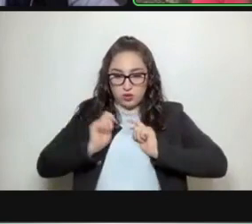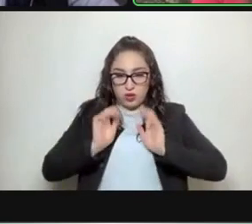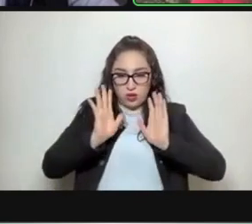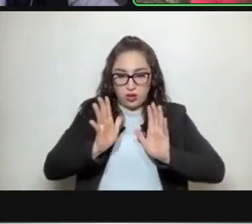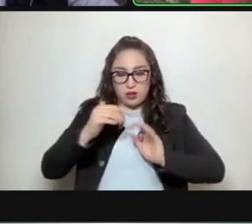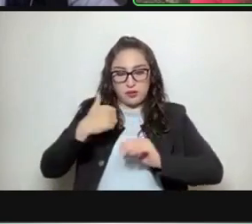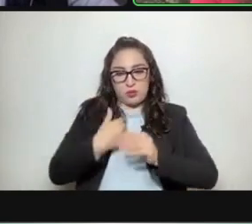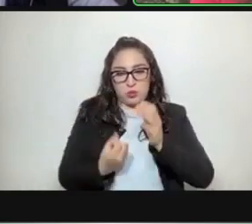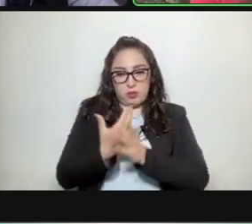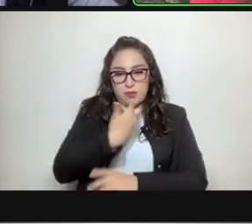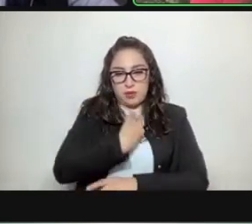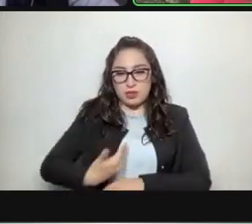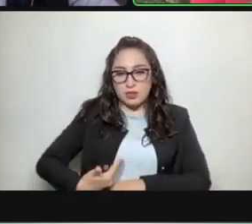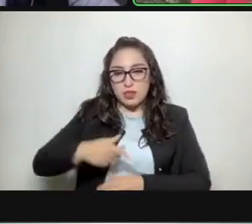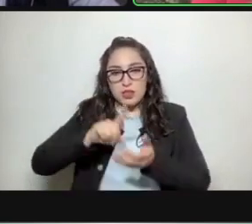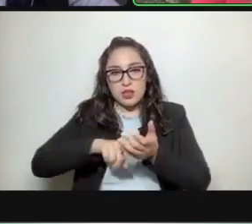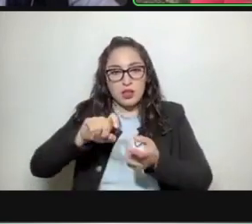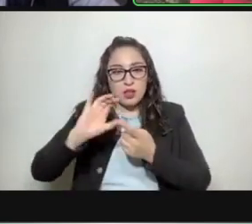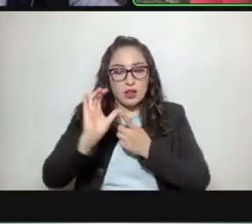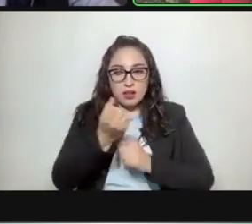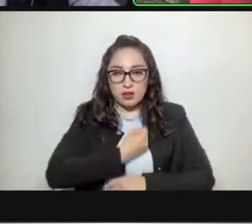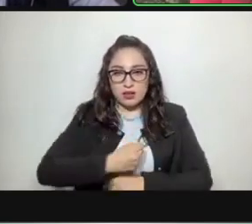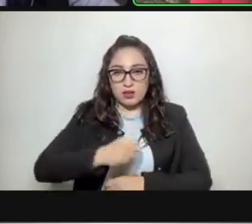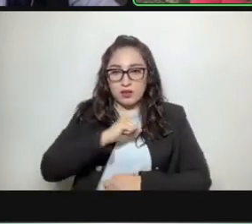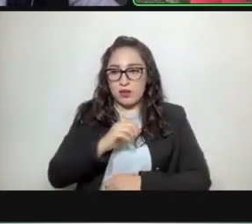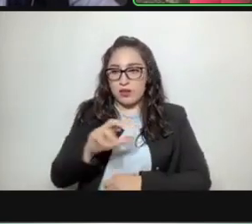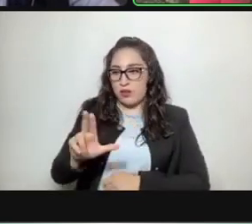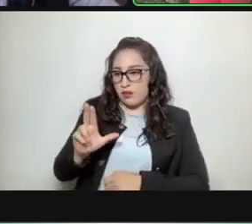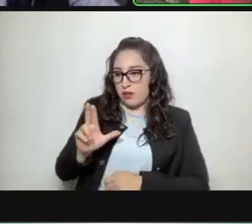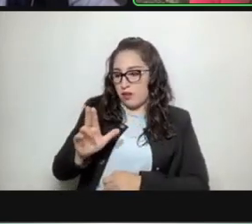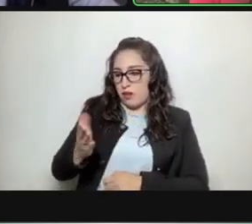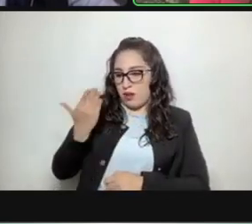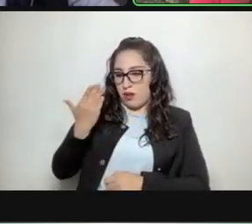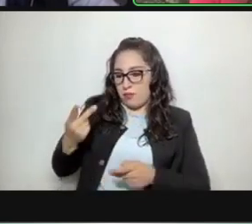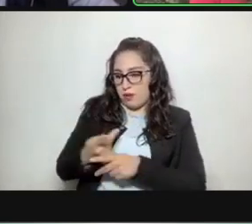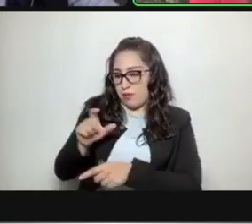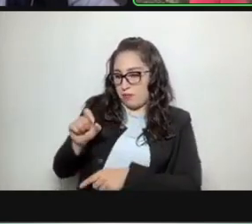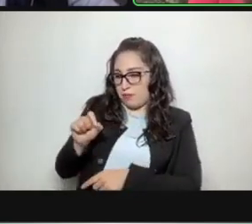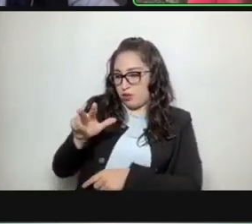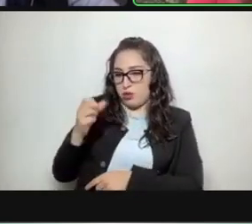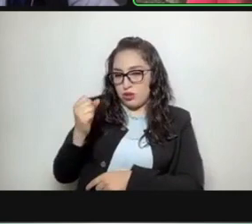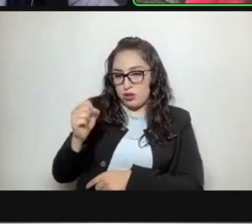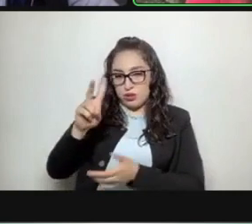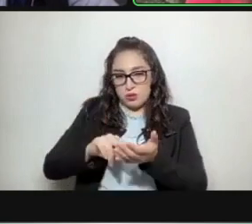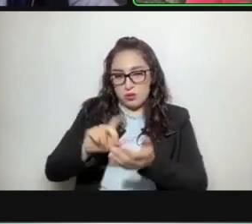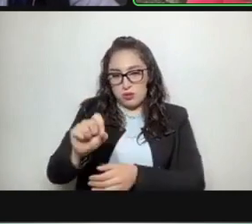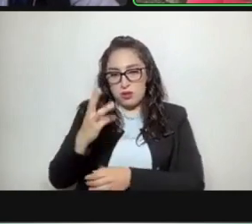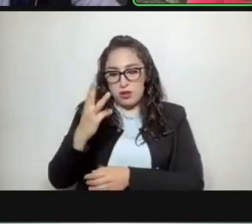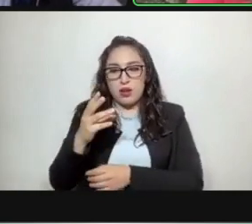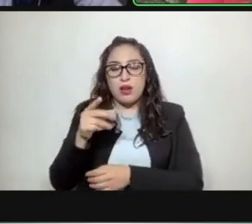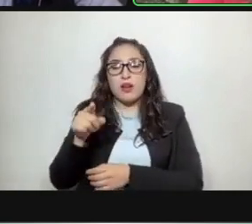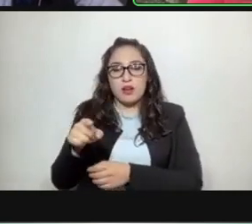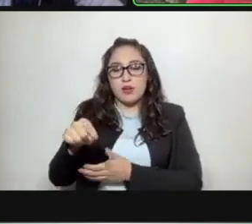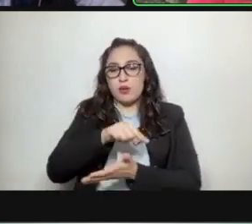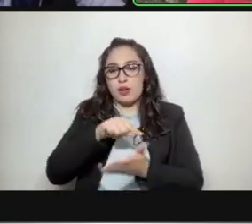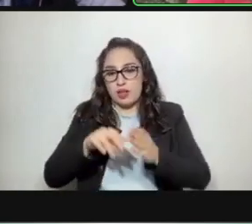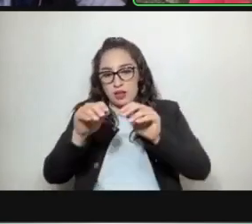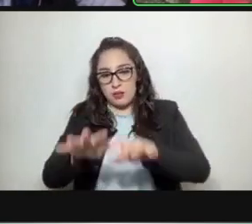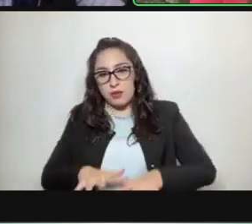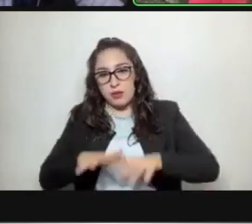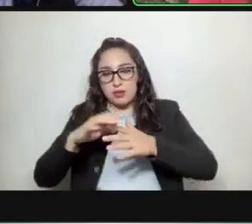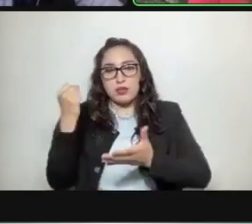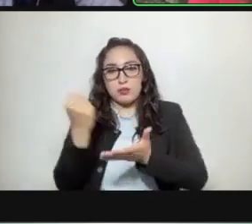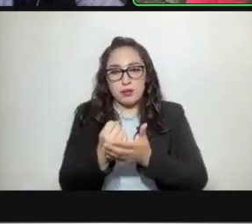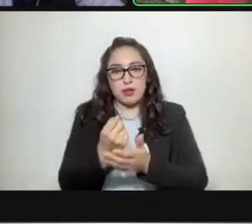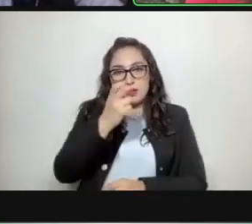de esta Comisión de Salud a partir del pasado veintiocho de septiembre del año en curso donde fue aprobado por el pleno de este